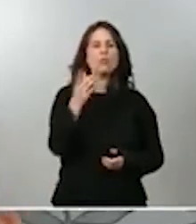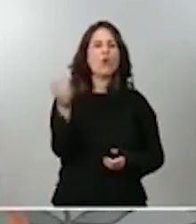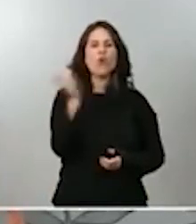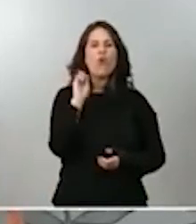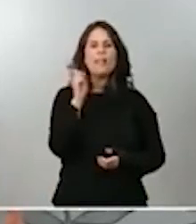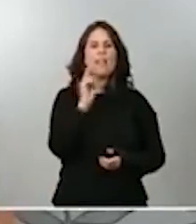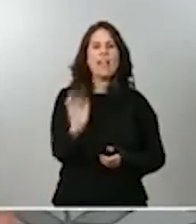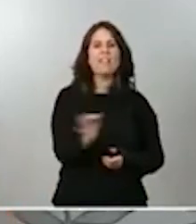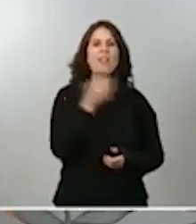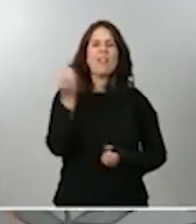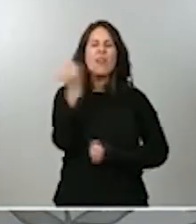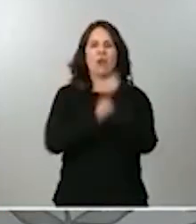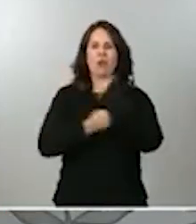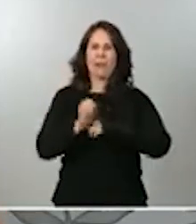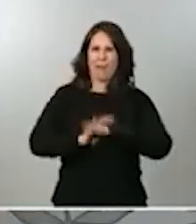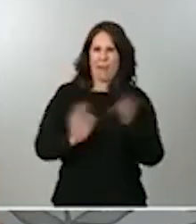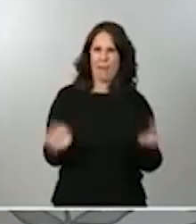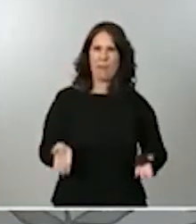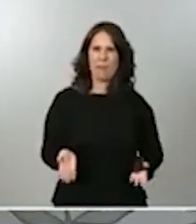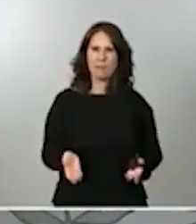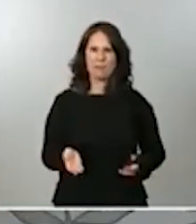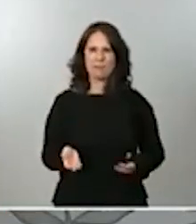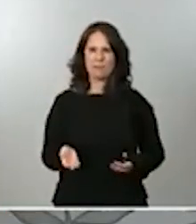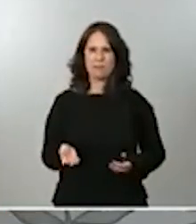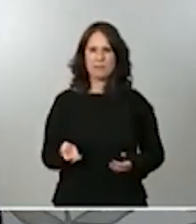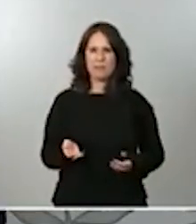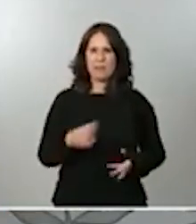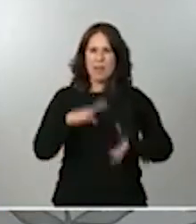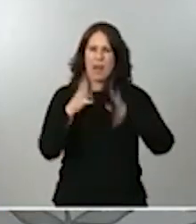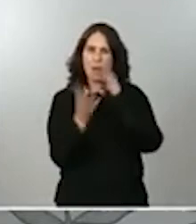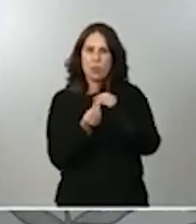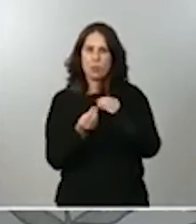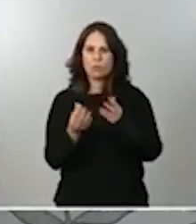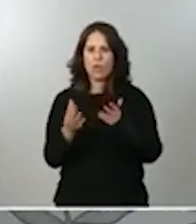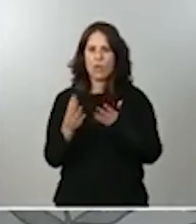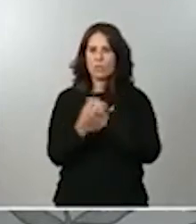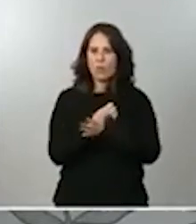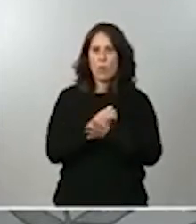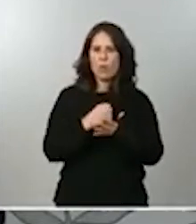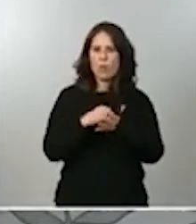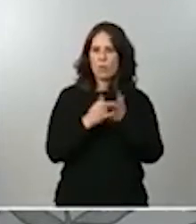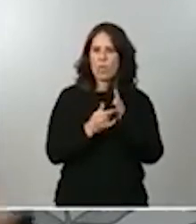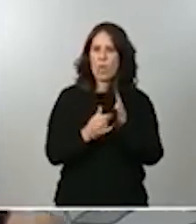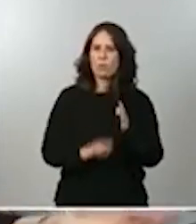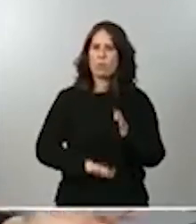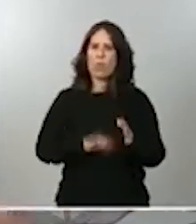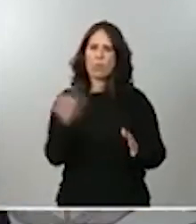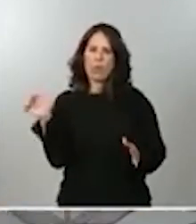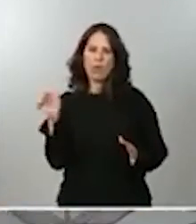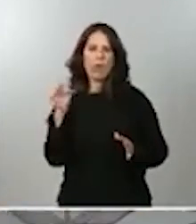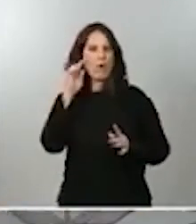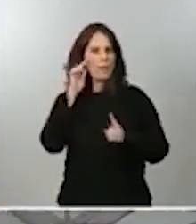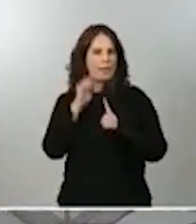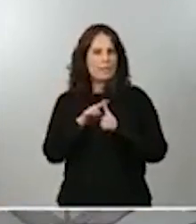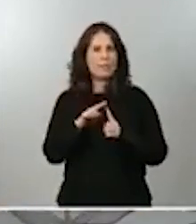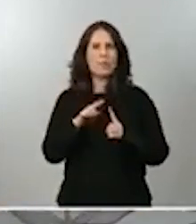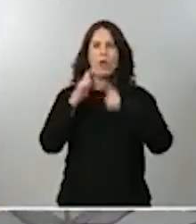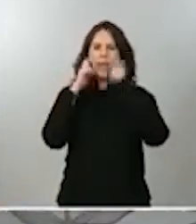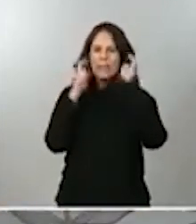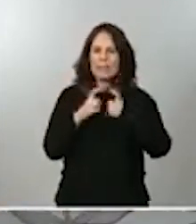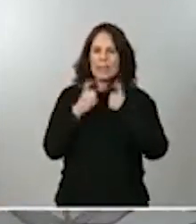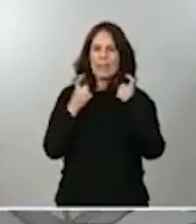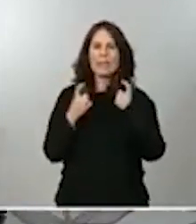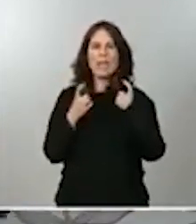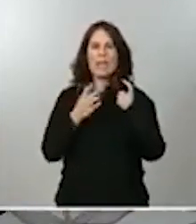por tanto de intentar ajustar nuestras bases imponibles con un proyecto europeo para que no se produzca erosión de esas bases imponibles